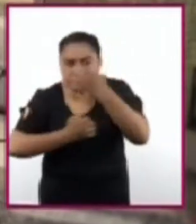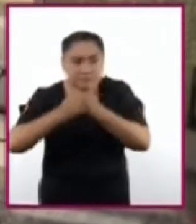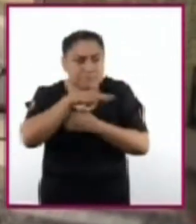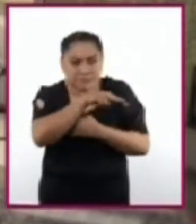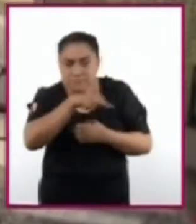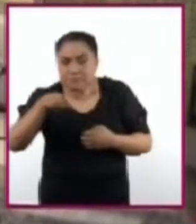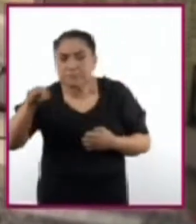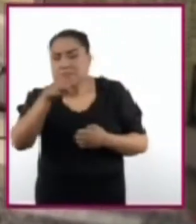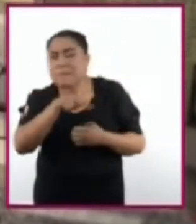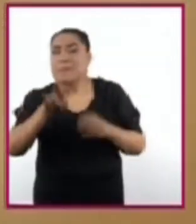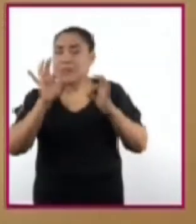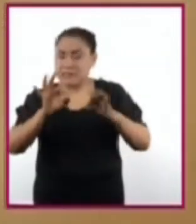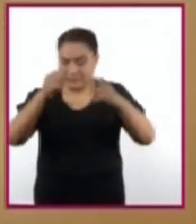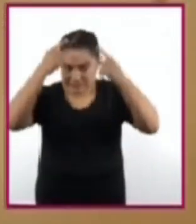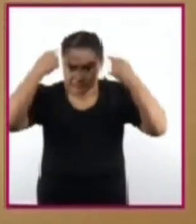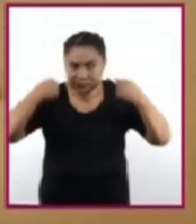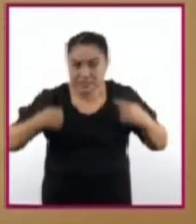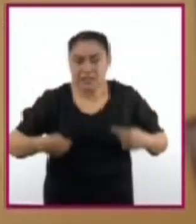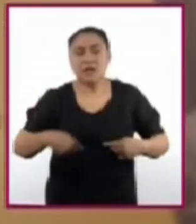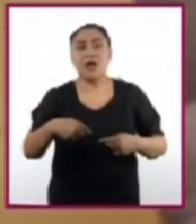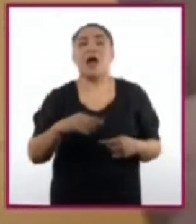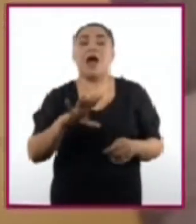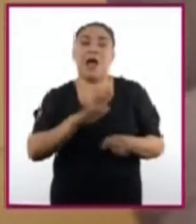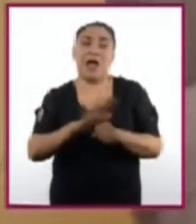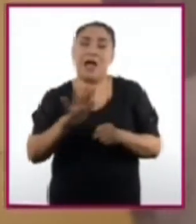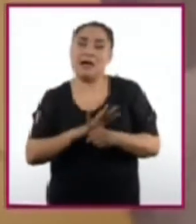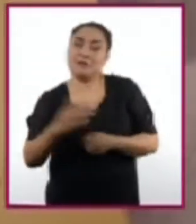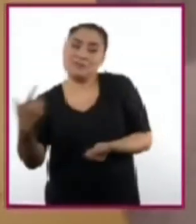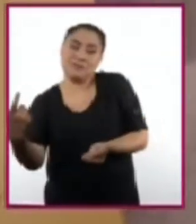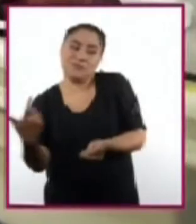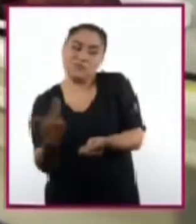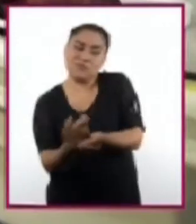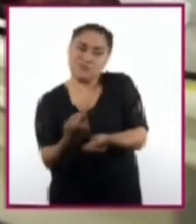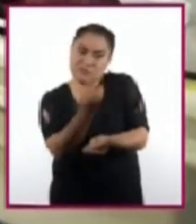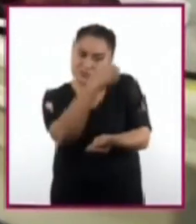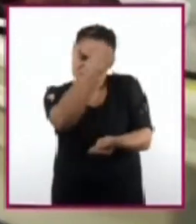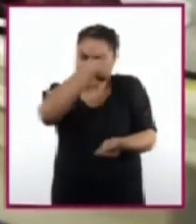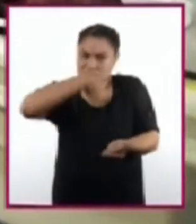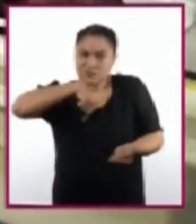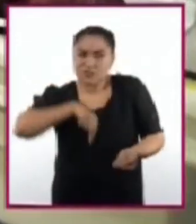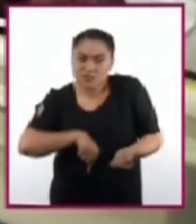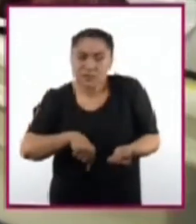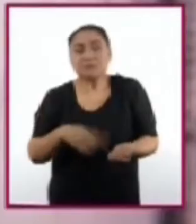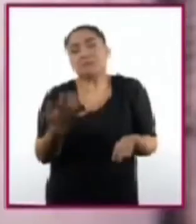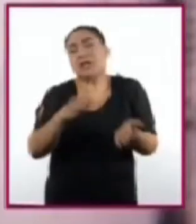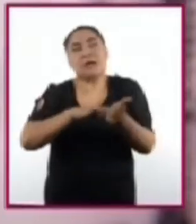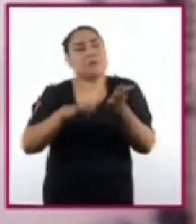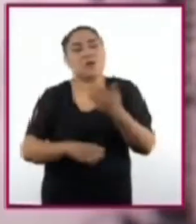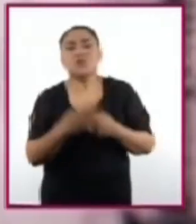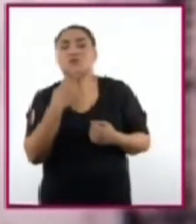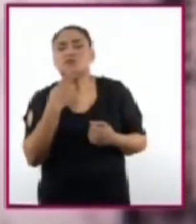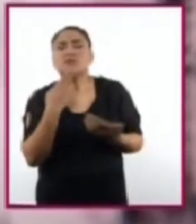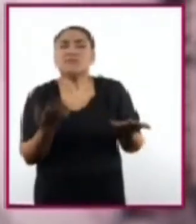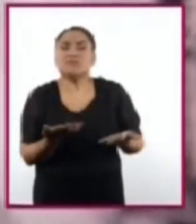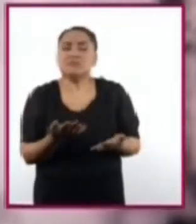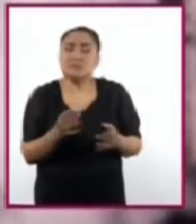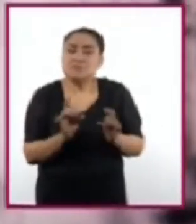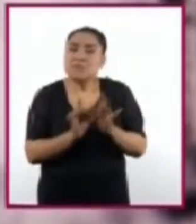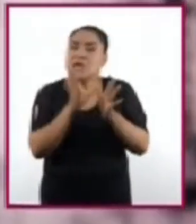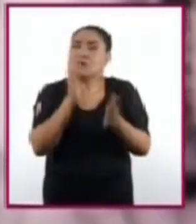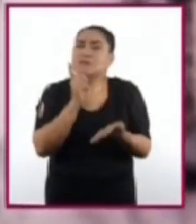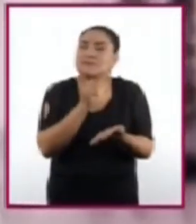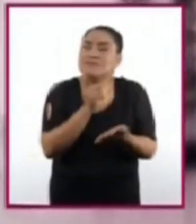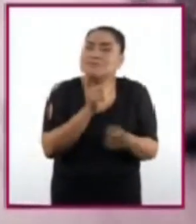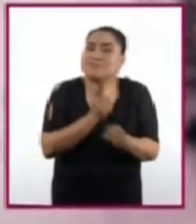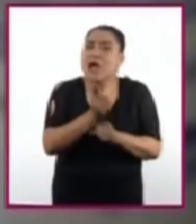distribución bidimensional de compuestos que se inyectan por vía intravenosa. Y se emplea, por ejemplo, para diagnosticar lesiones de la